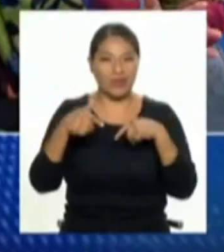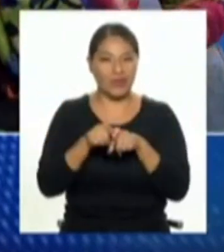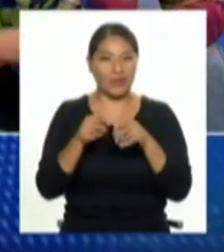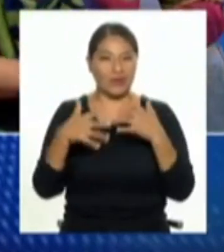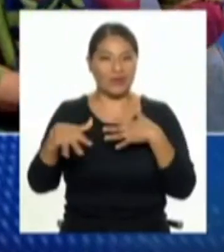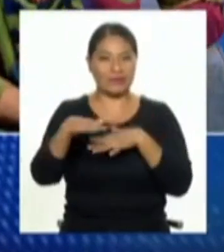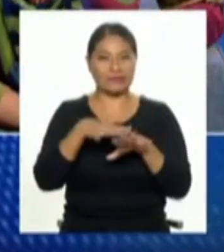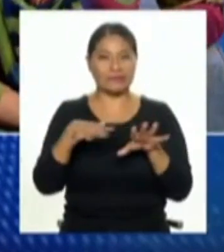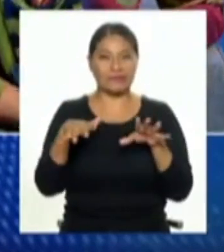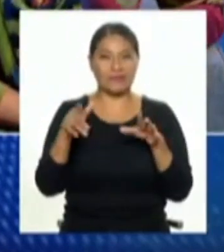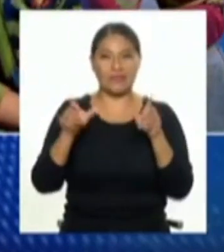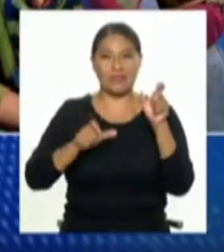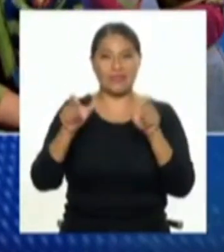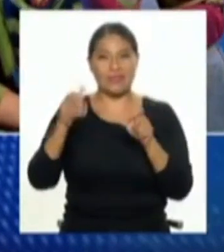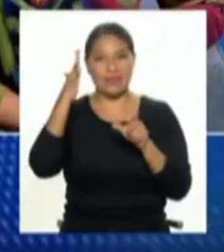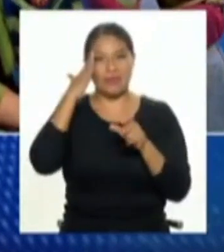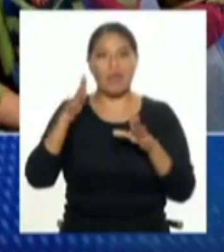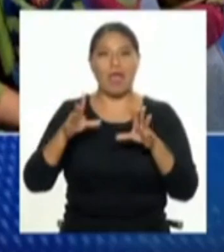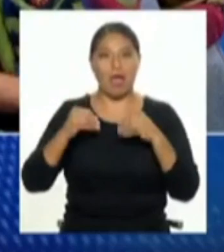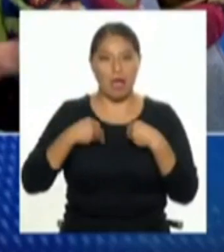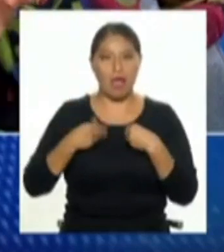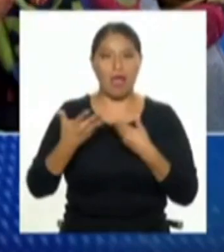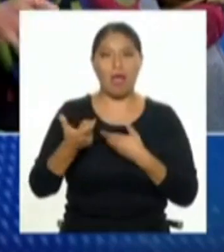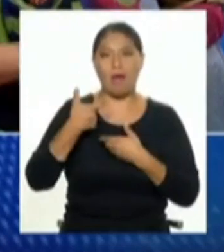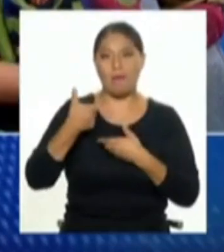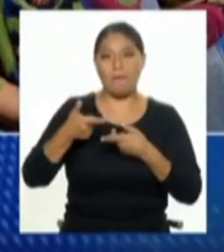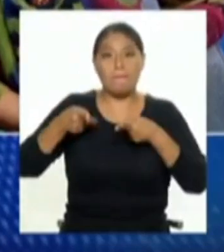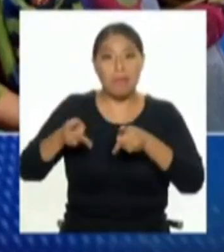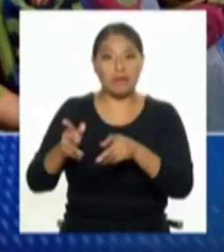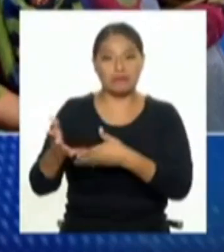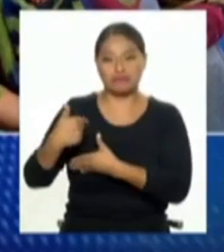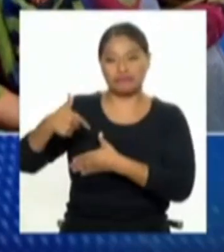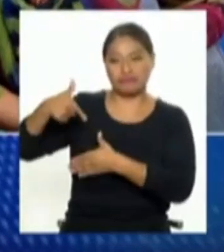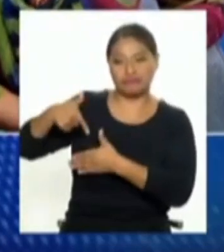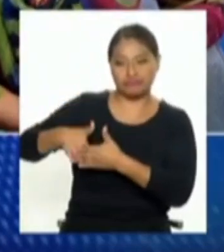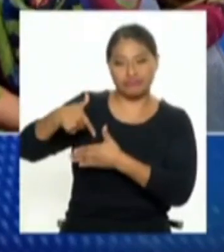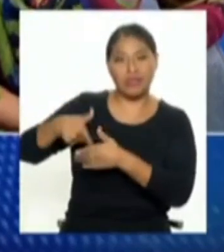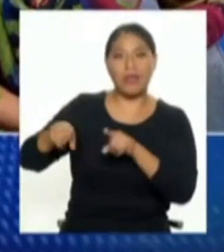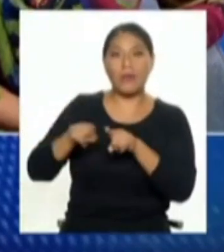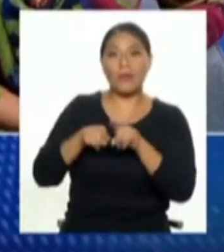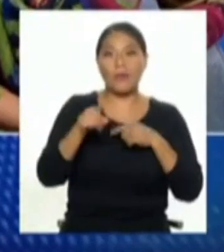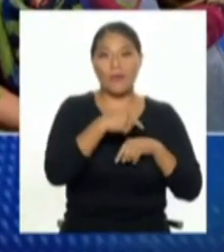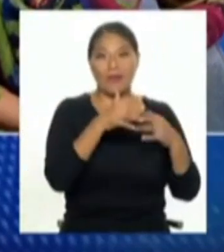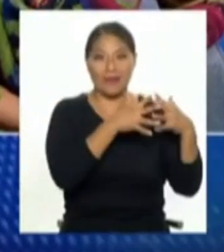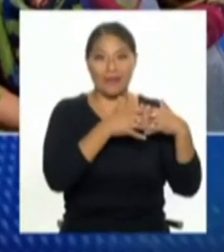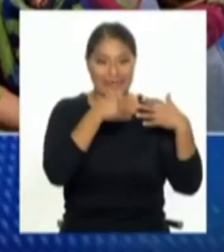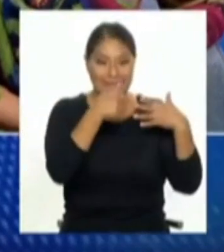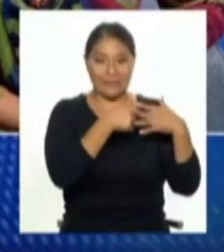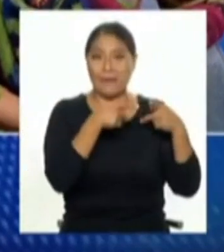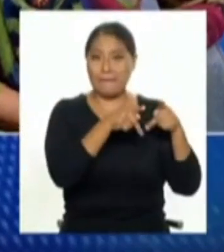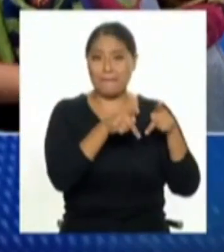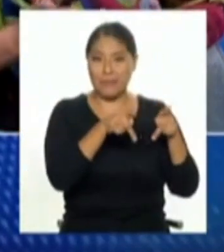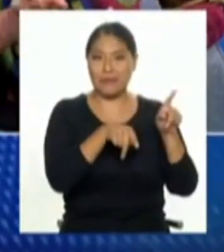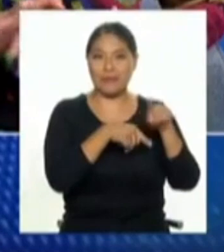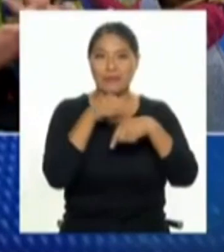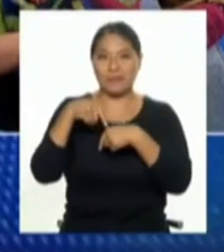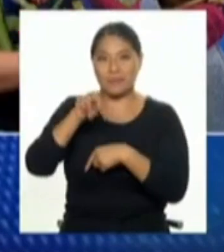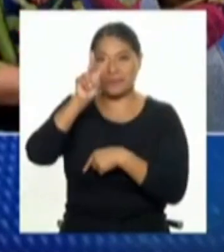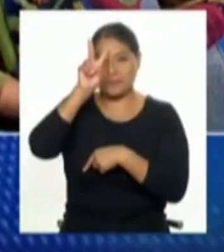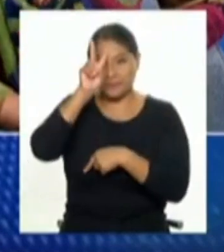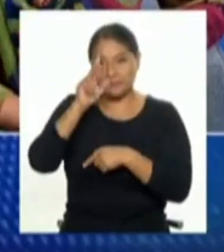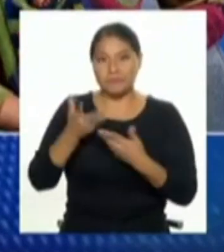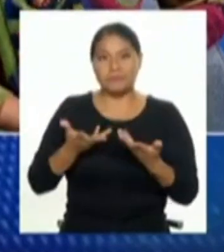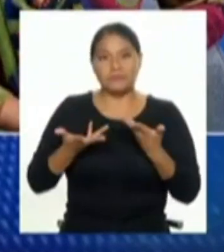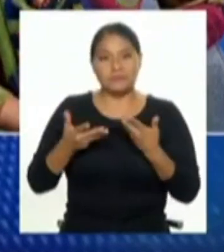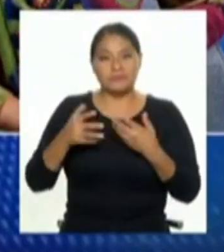liberaliza la tenencia de armas de fuego al mejor estilo de los Estados Unidos y en una sociedad tan particular como el Perú y sobre